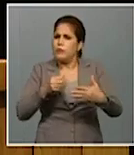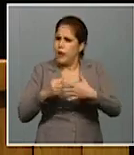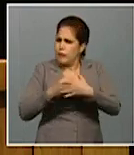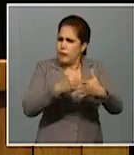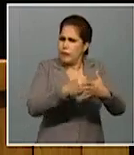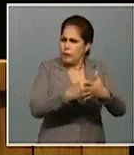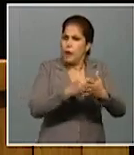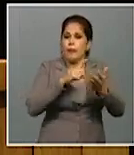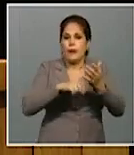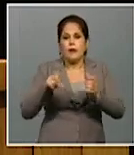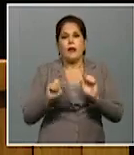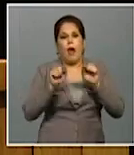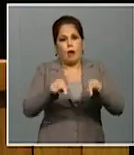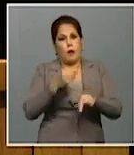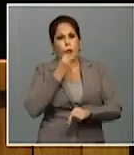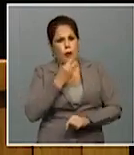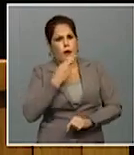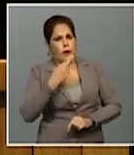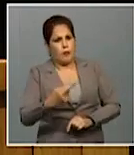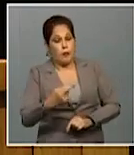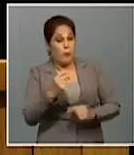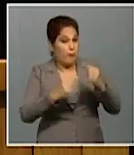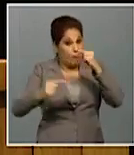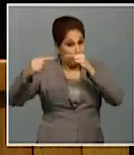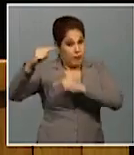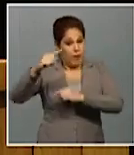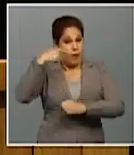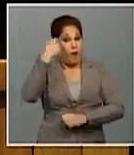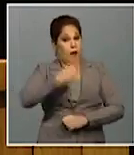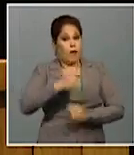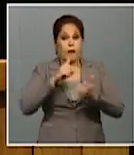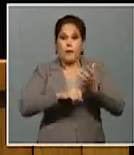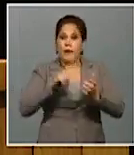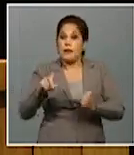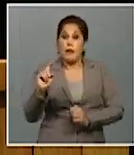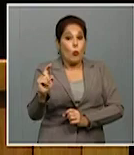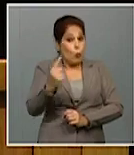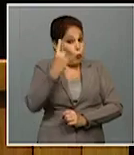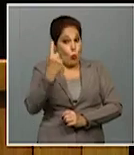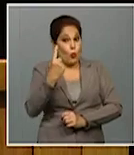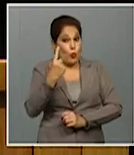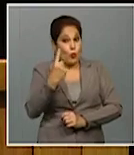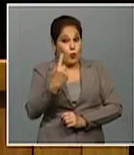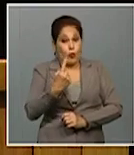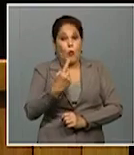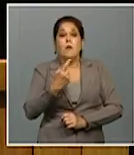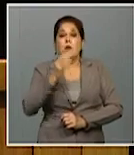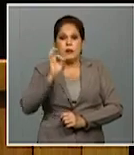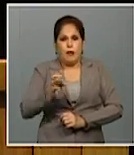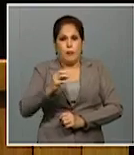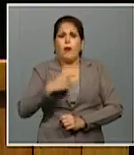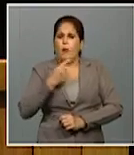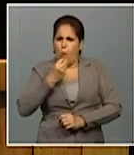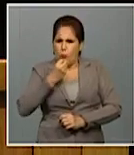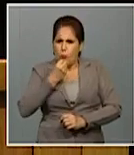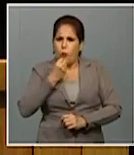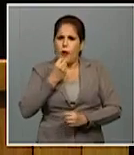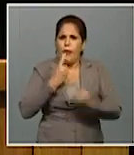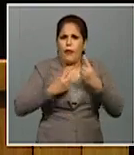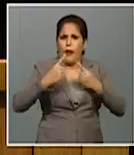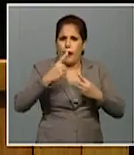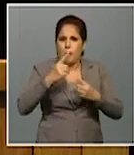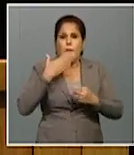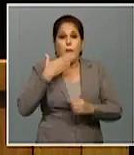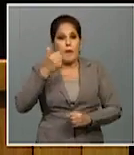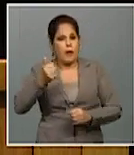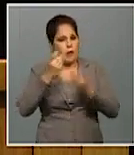la sociedad bajo la premisa de que por el carácter de partido único el nuestro tendrá siempre el desafío de ser